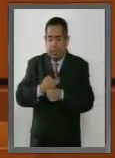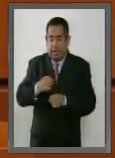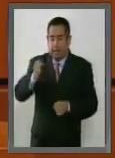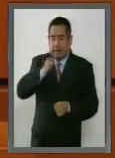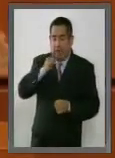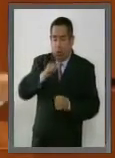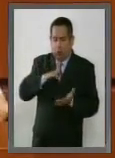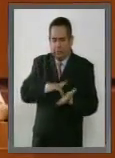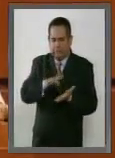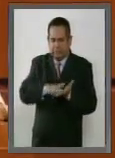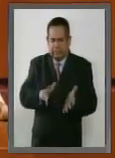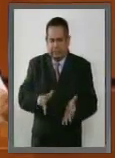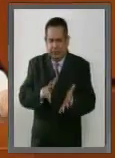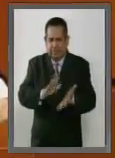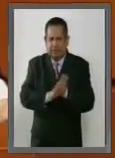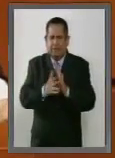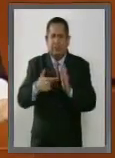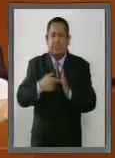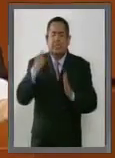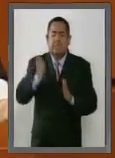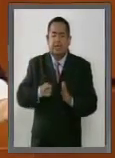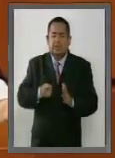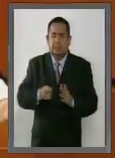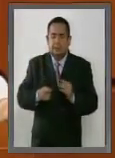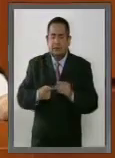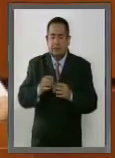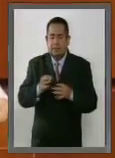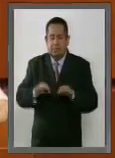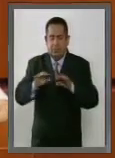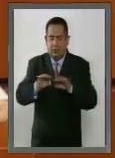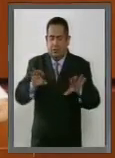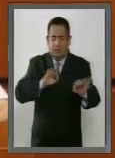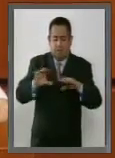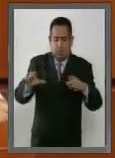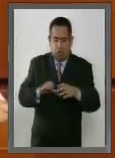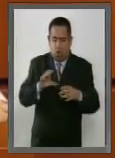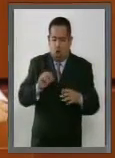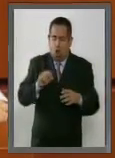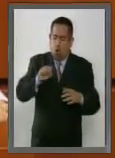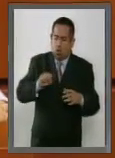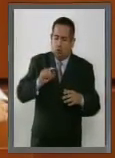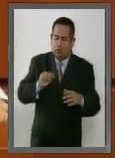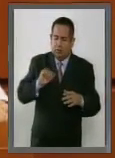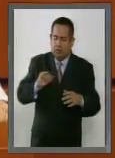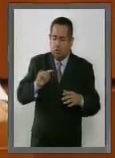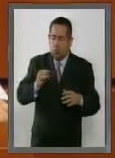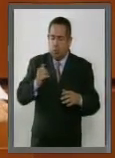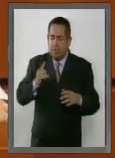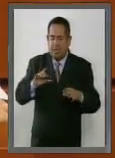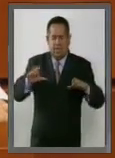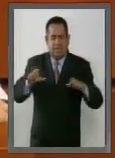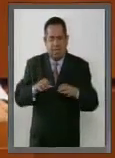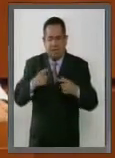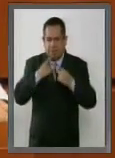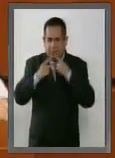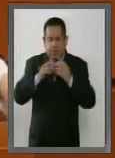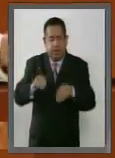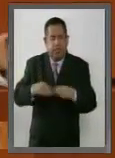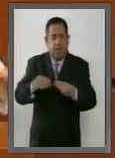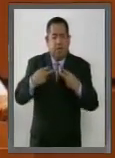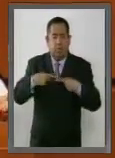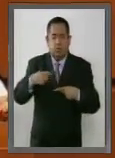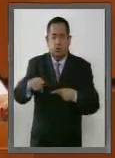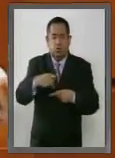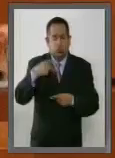Senado de la República es la creación del constituyente y la posibilidad de darle a los capitalinos